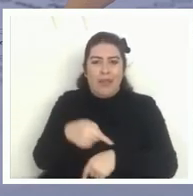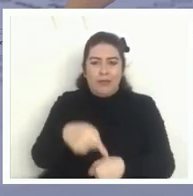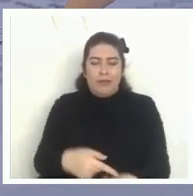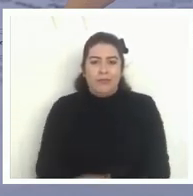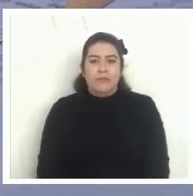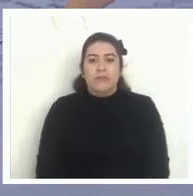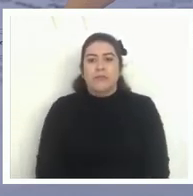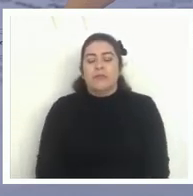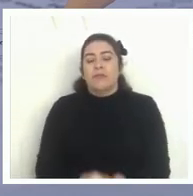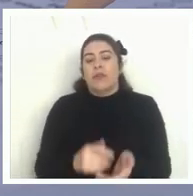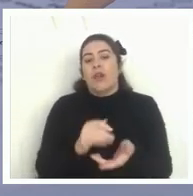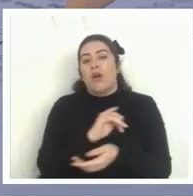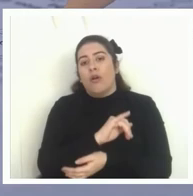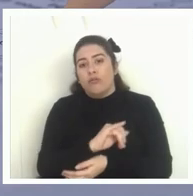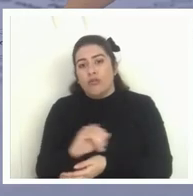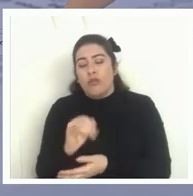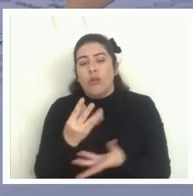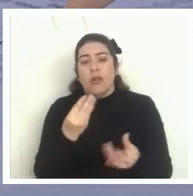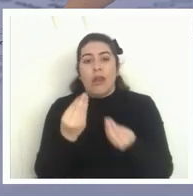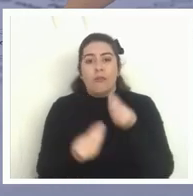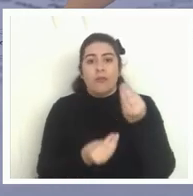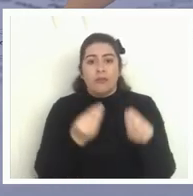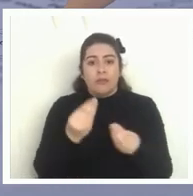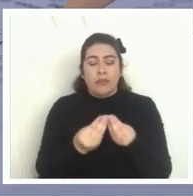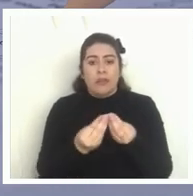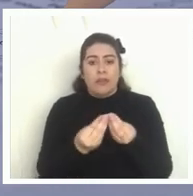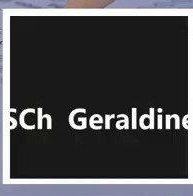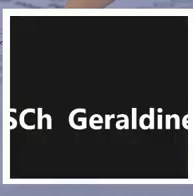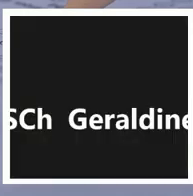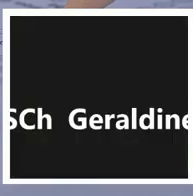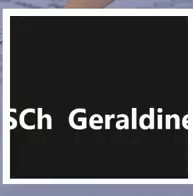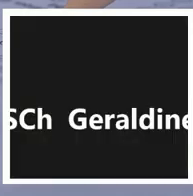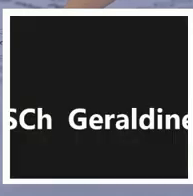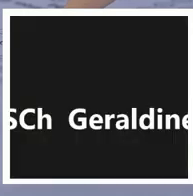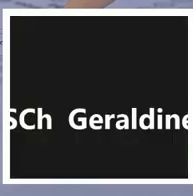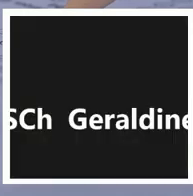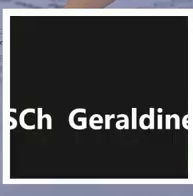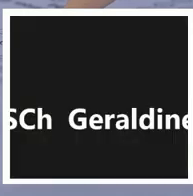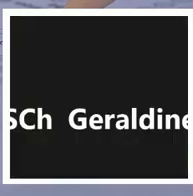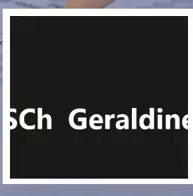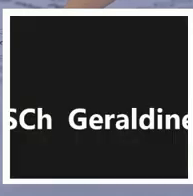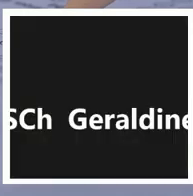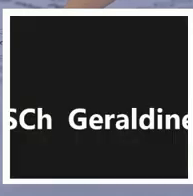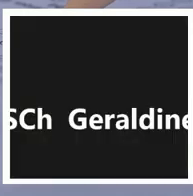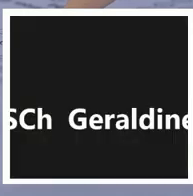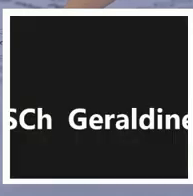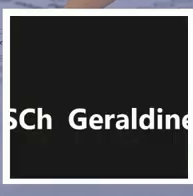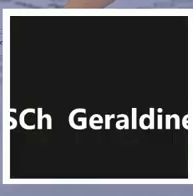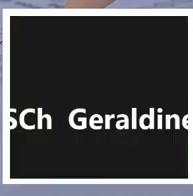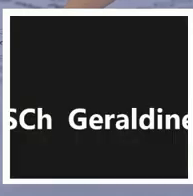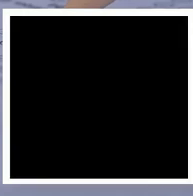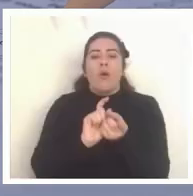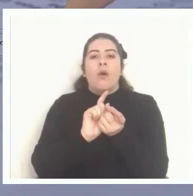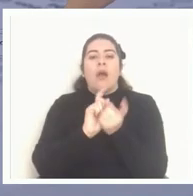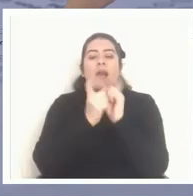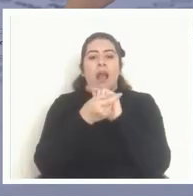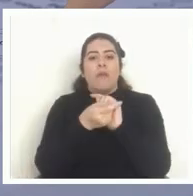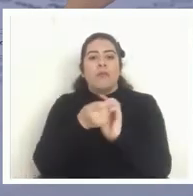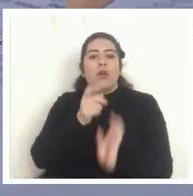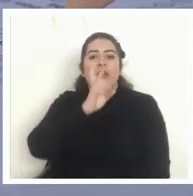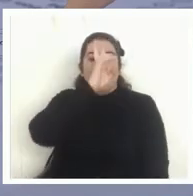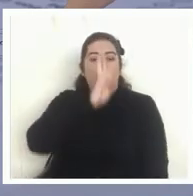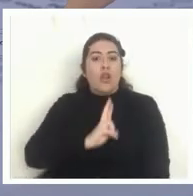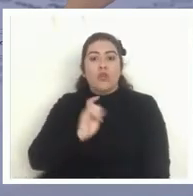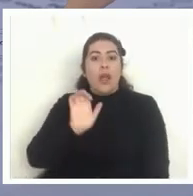lo que ha ocurrido es la inversión de roles ya no es o lo que nos dimos cuenta nosotros no es el estado o el gobierno el que